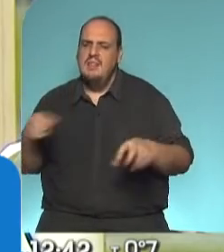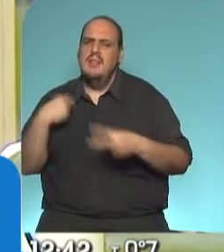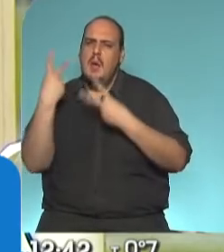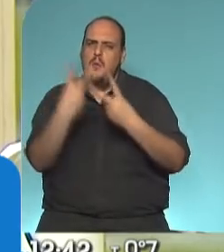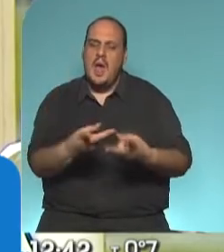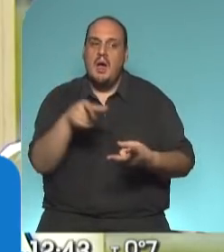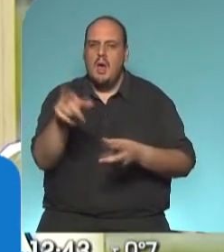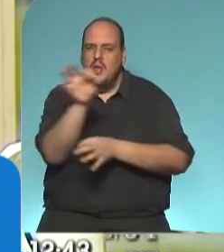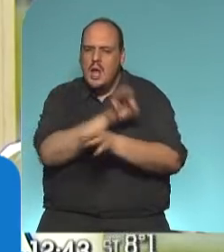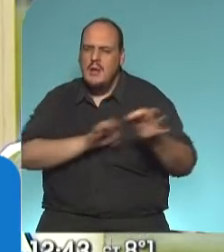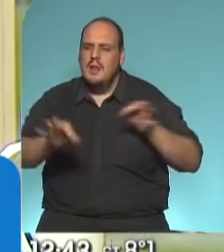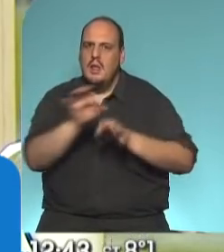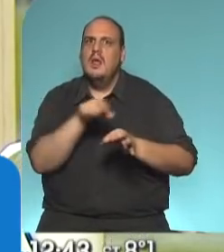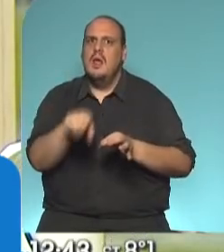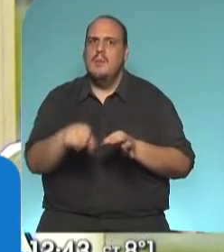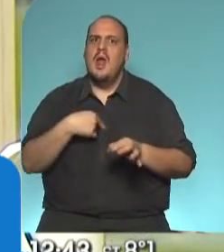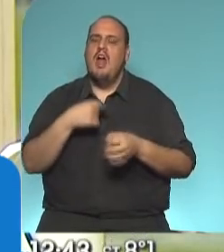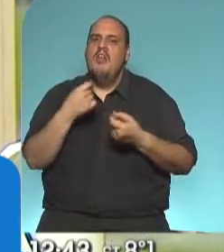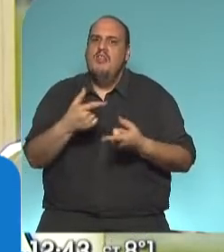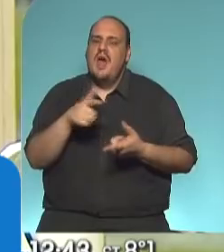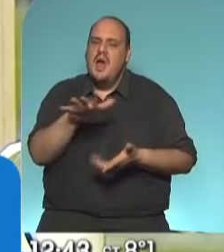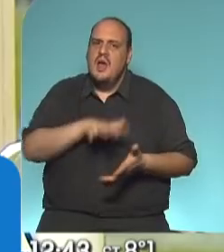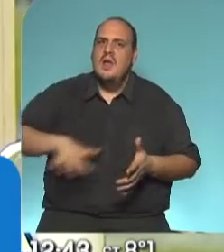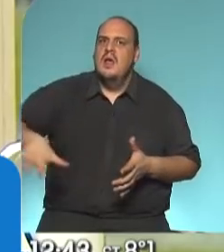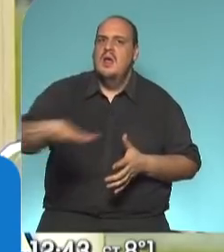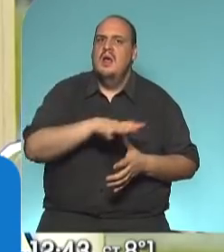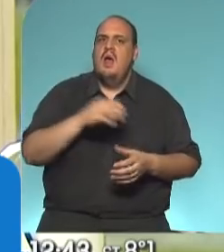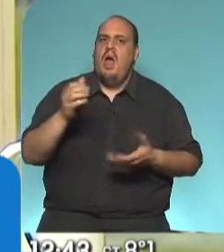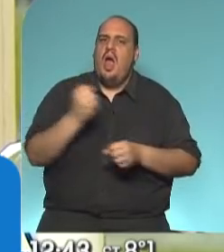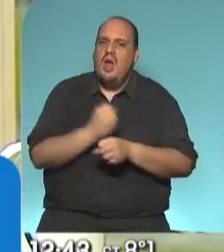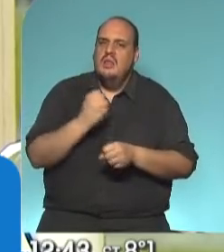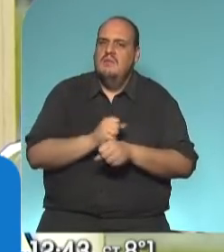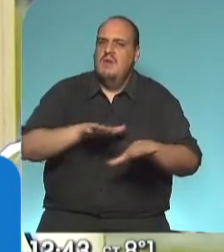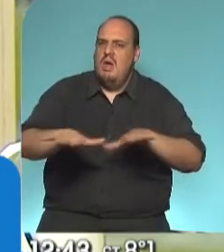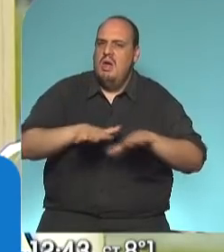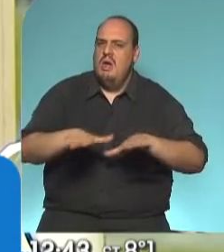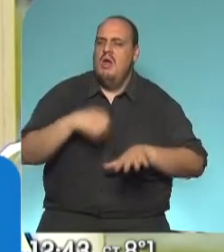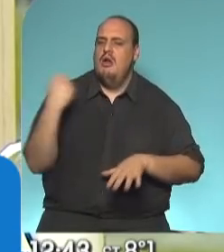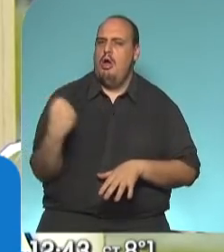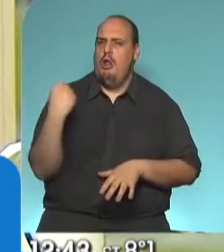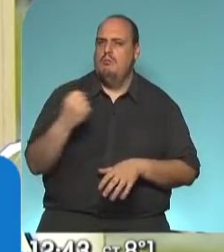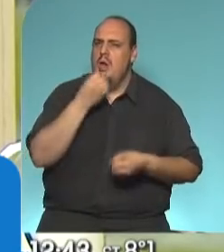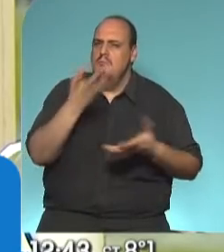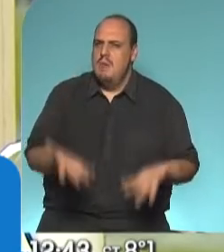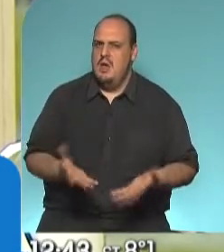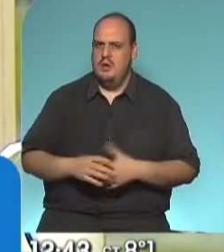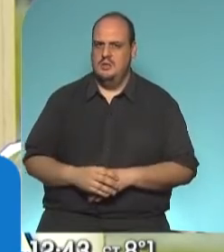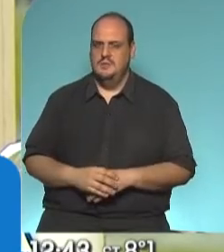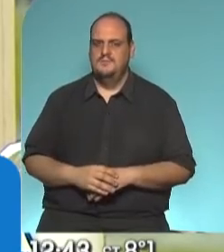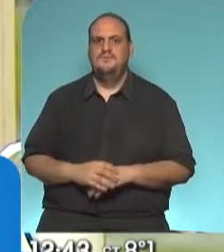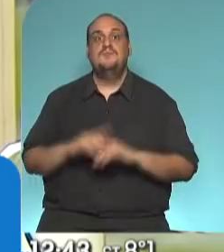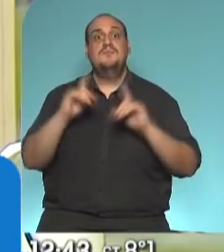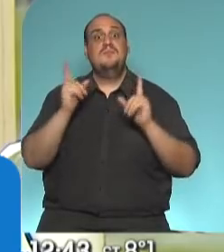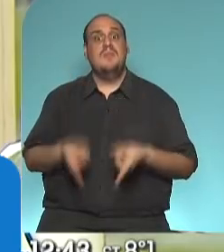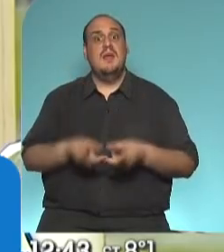un ambiente más propicio para desarrollar más y mejor actividad económica. Y por lo que genera también en